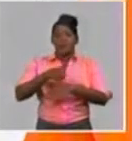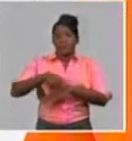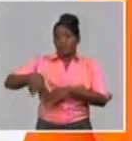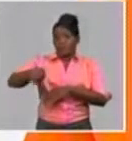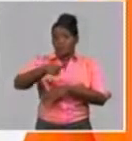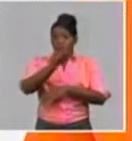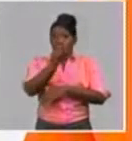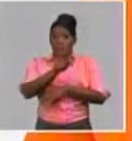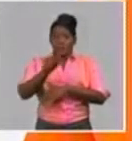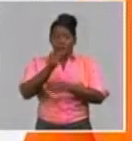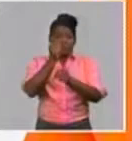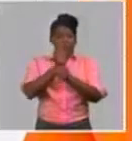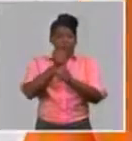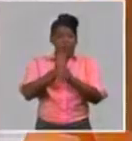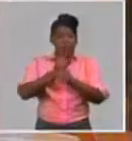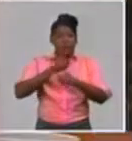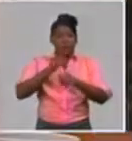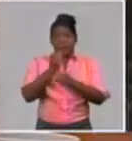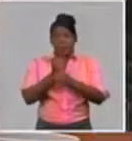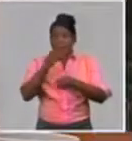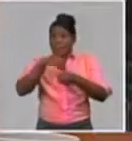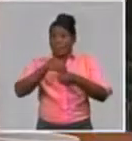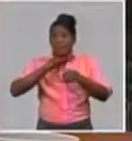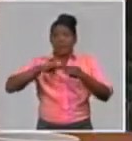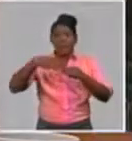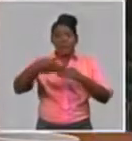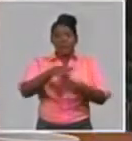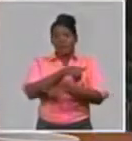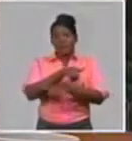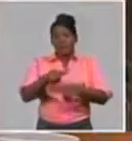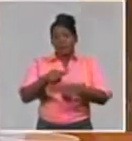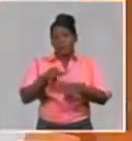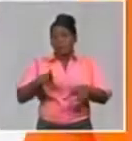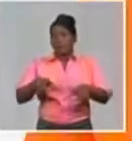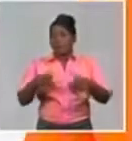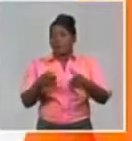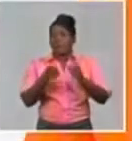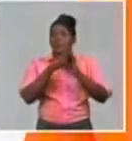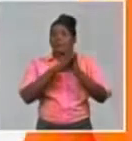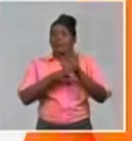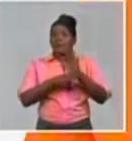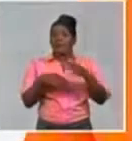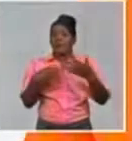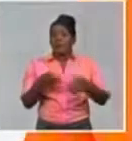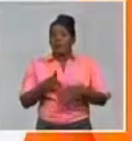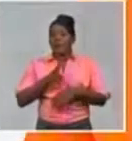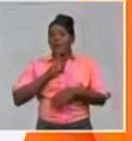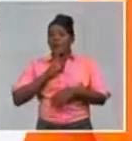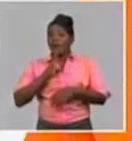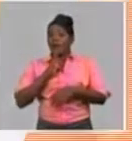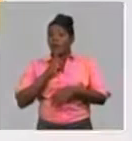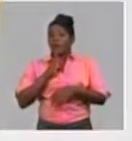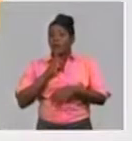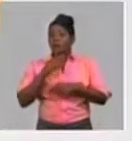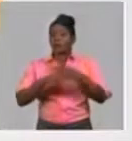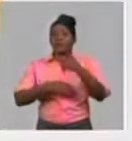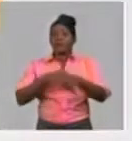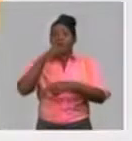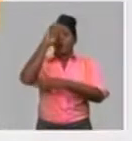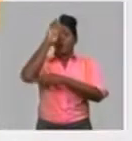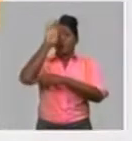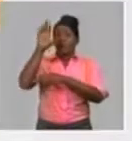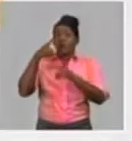público externo. Mantener y perfeccionar las medidas que han permitido priorizar el abasto de agua y el saneamiento en los hospitales